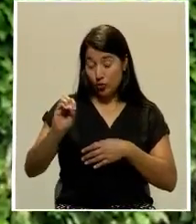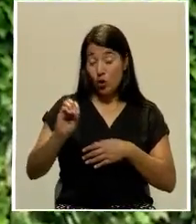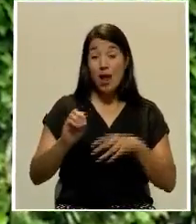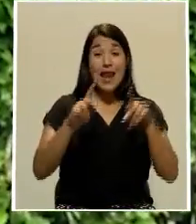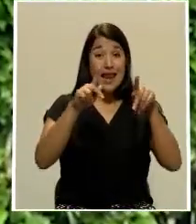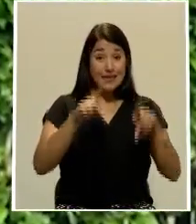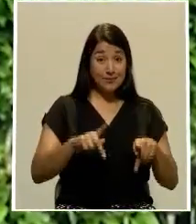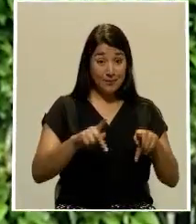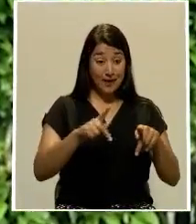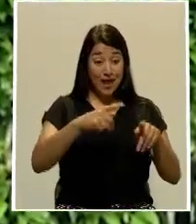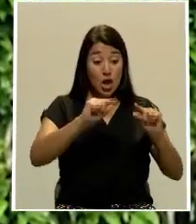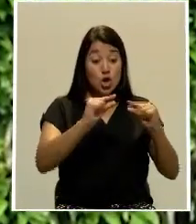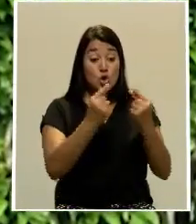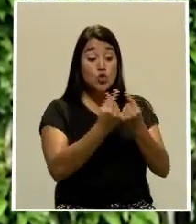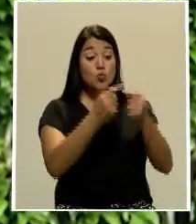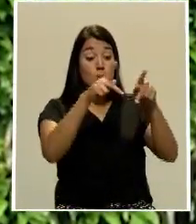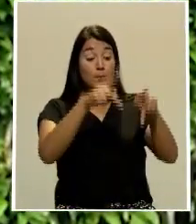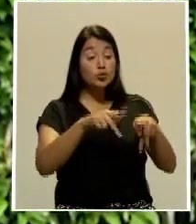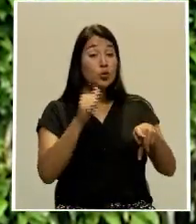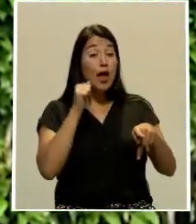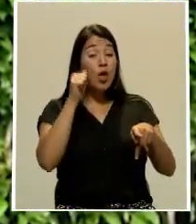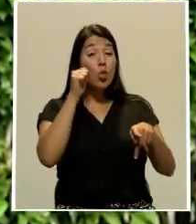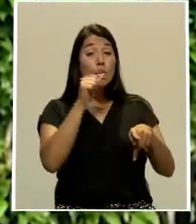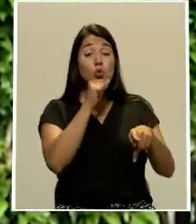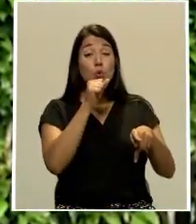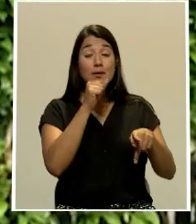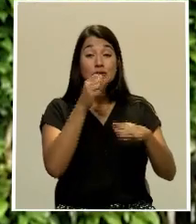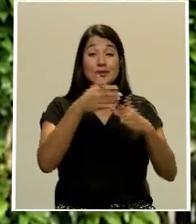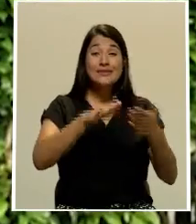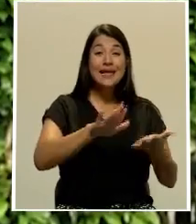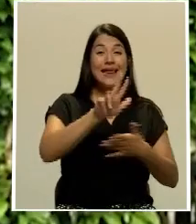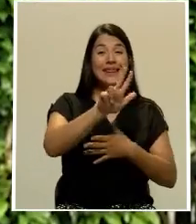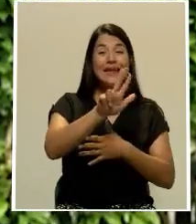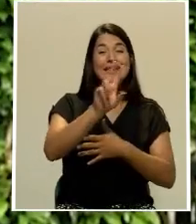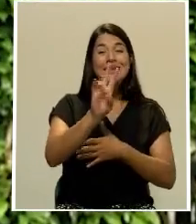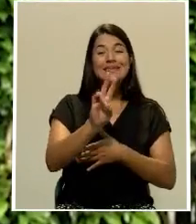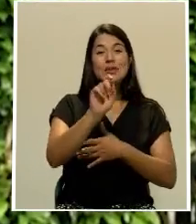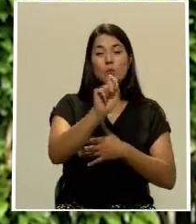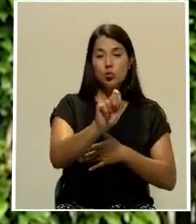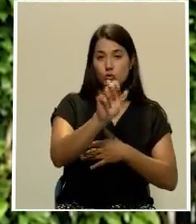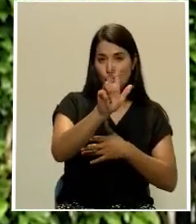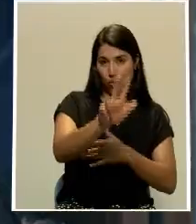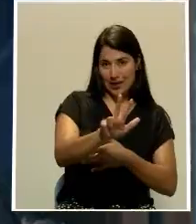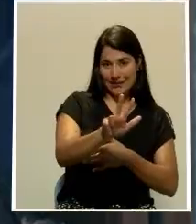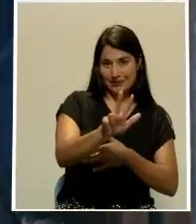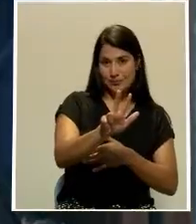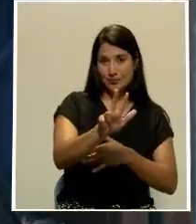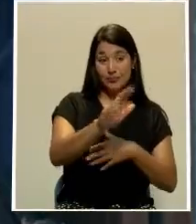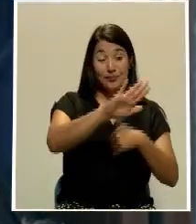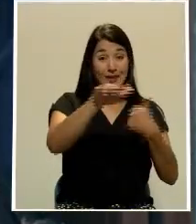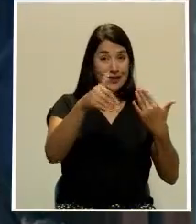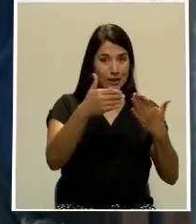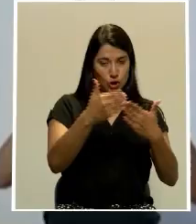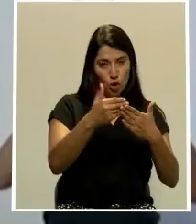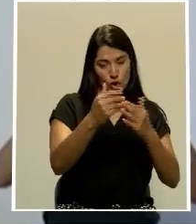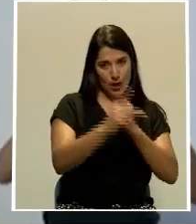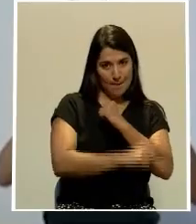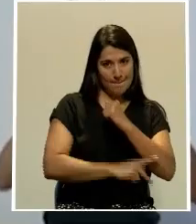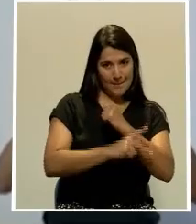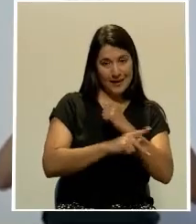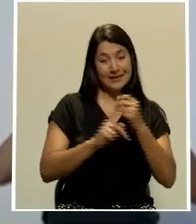mayor la mortalidad se eleva a 37,3% y la letalidad a 12,1%.